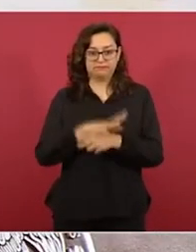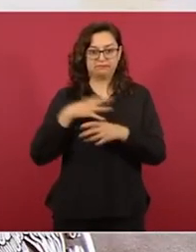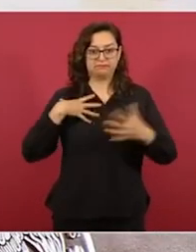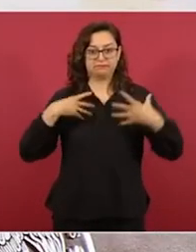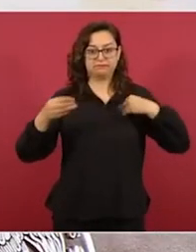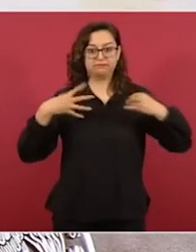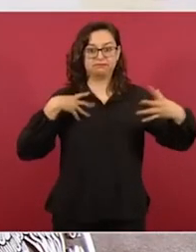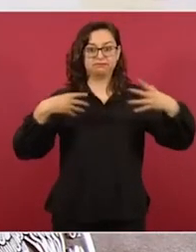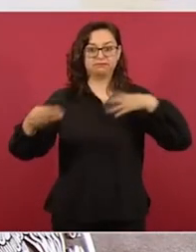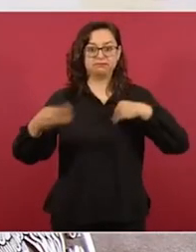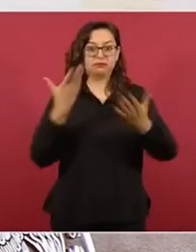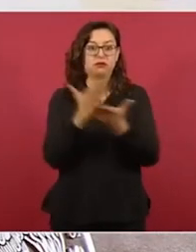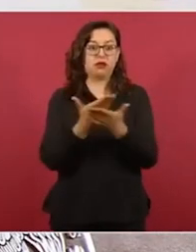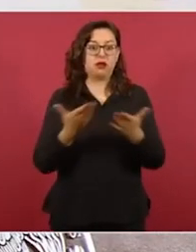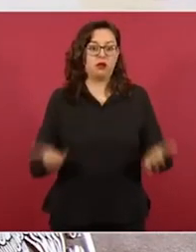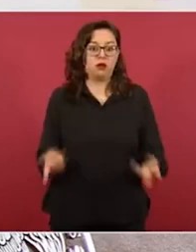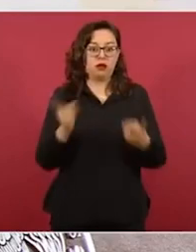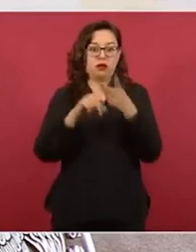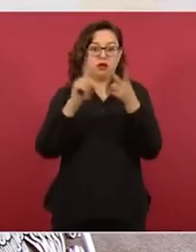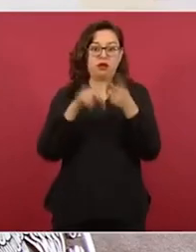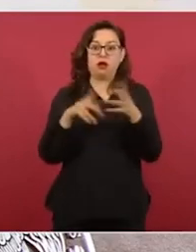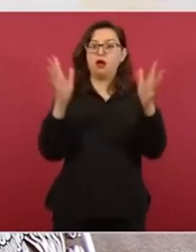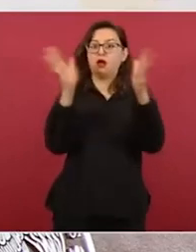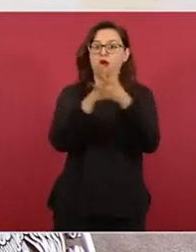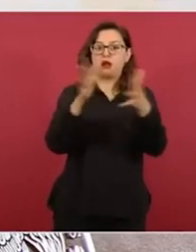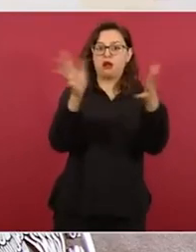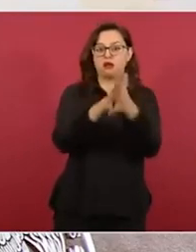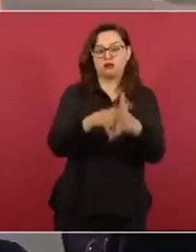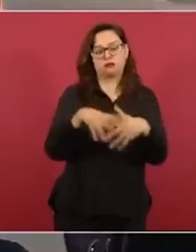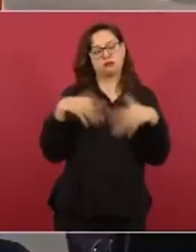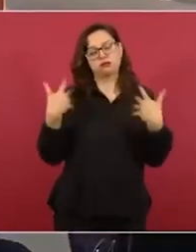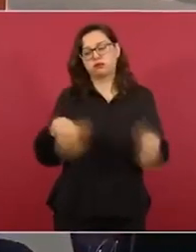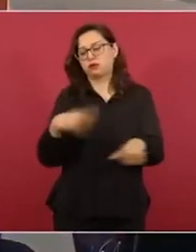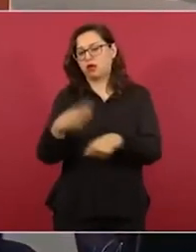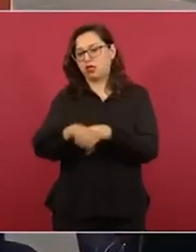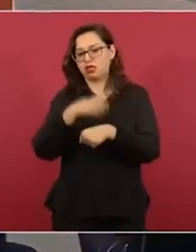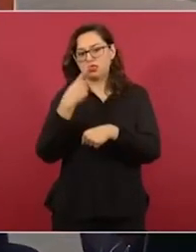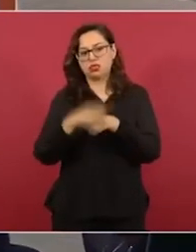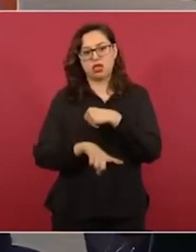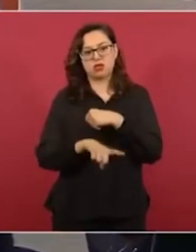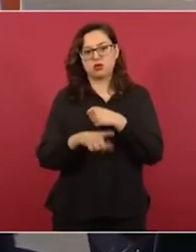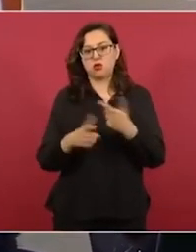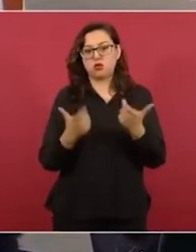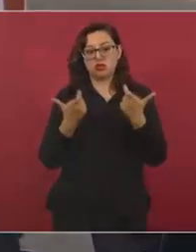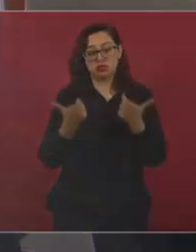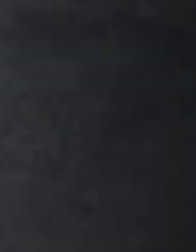y esto afectó mucho el mercado mundial.